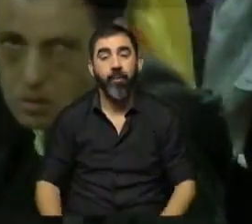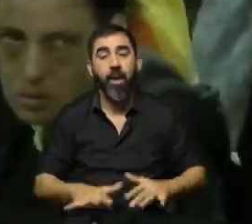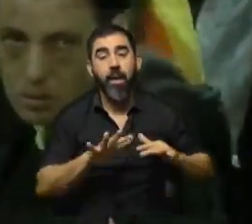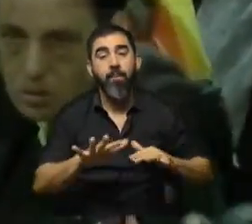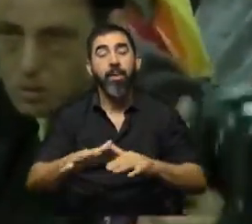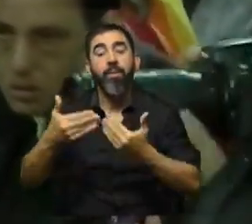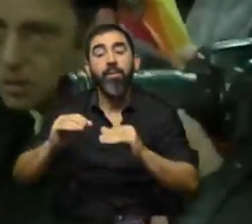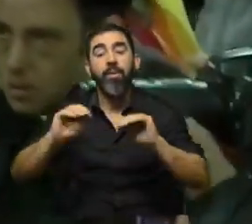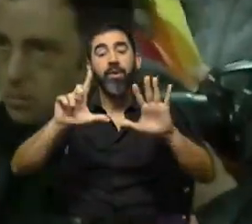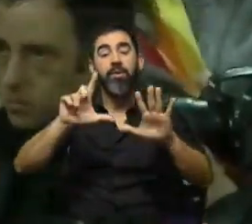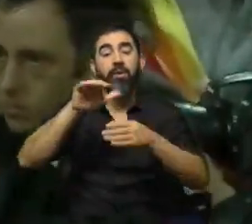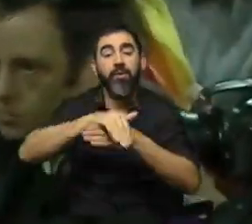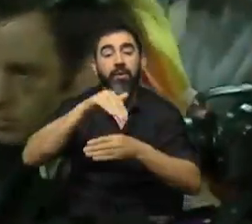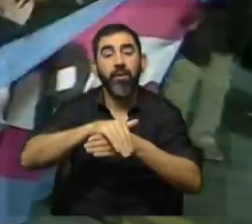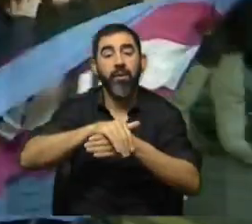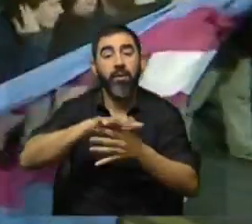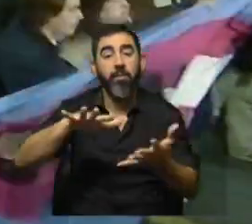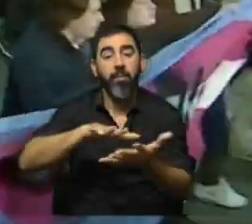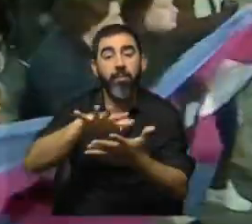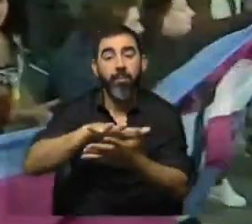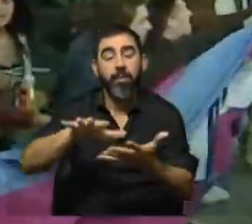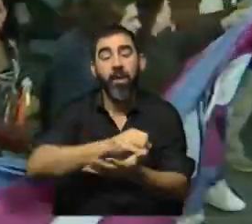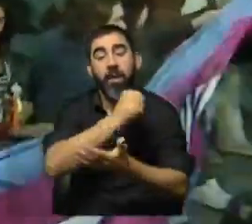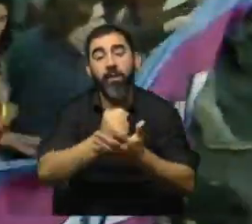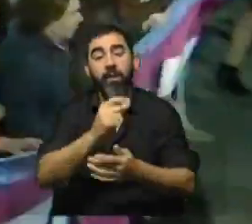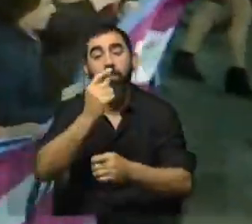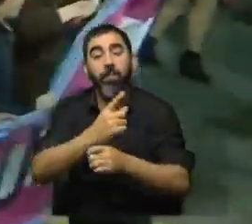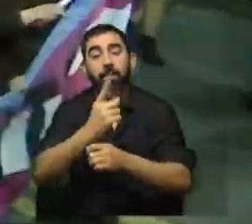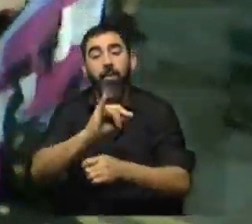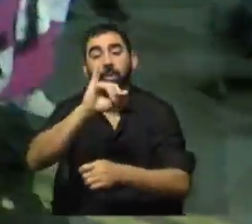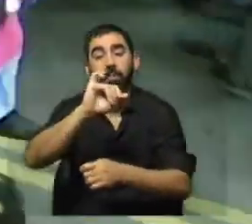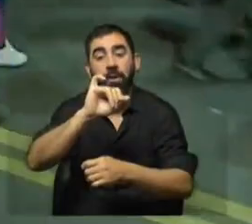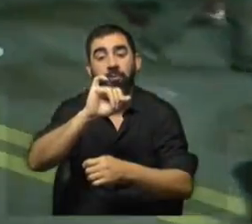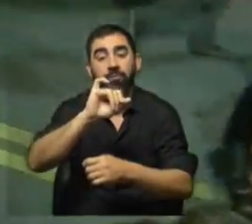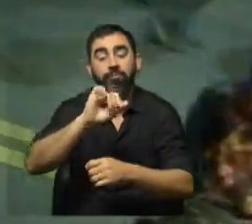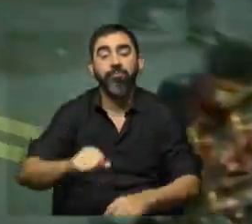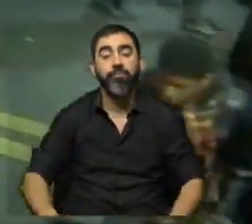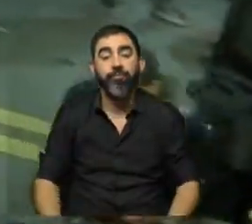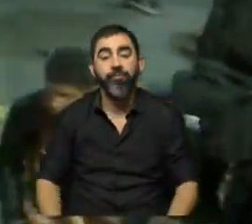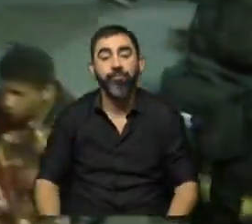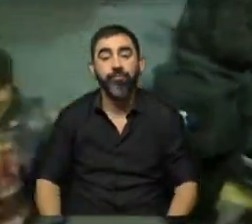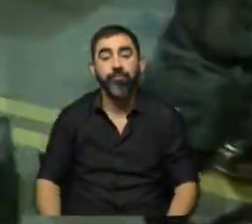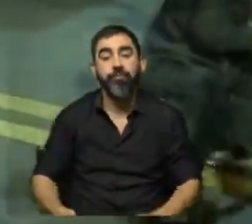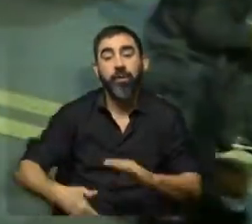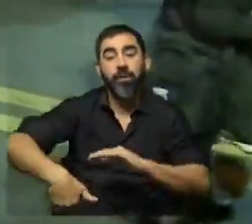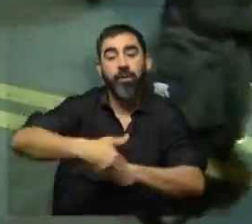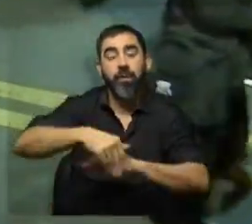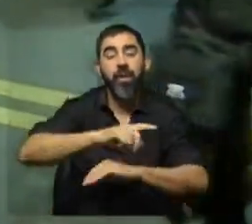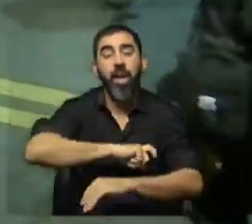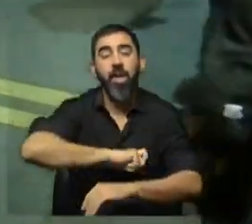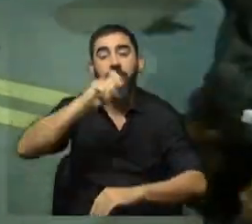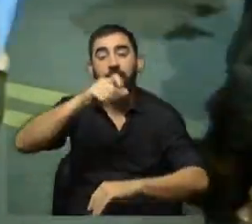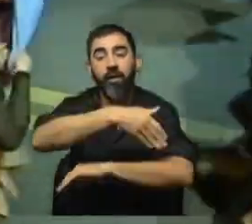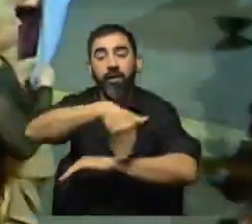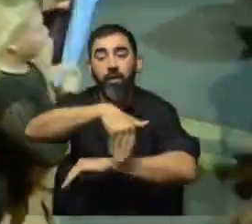comenzar a las 7 de la tarde desde Plaza del Entrevero hacia la Plaza Primero de Mayo y van a circular por Avenida del Libertador,